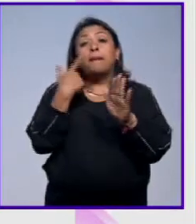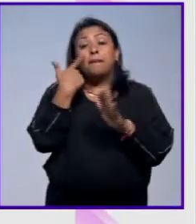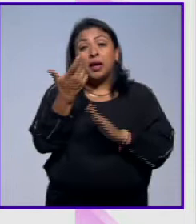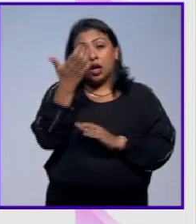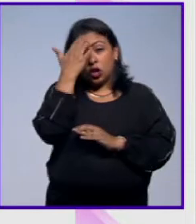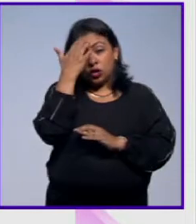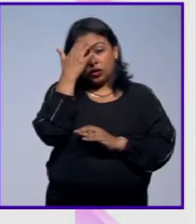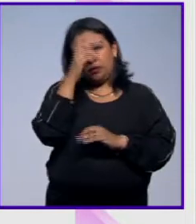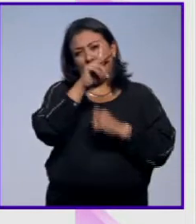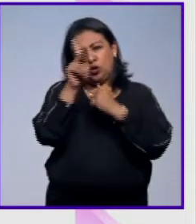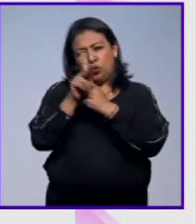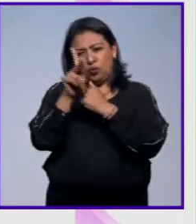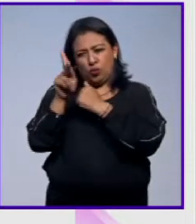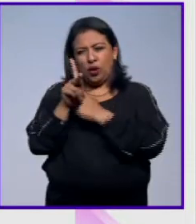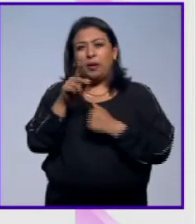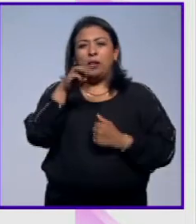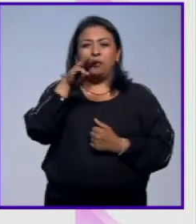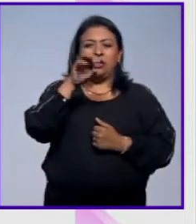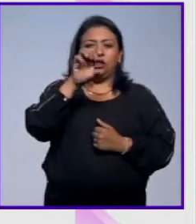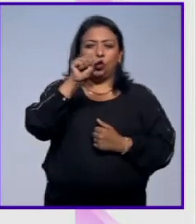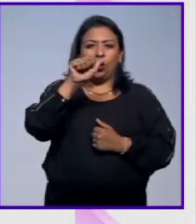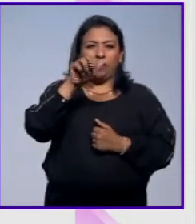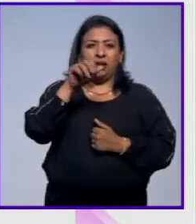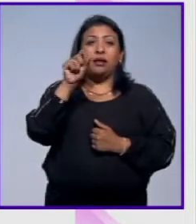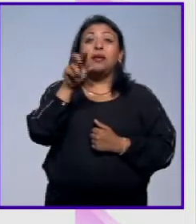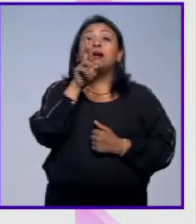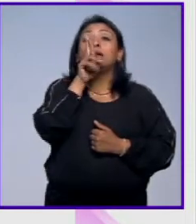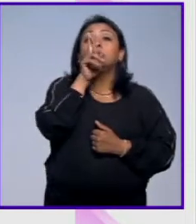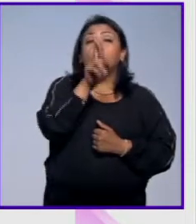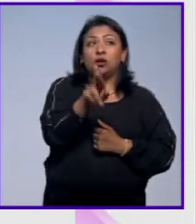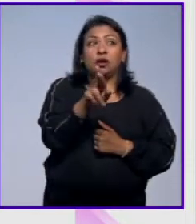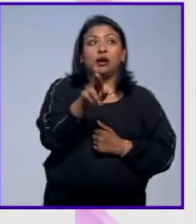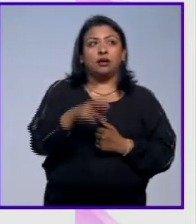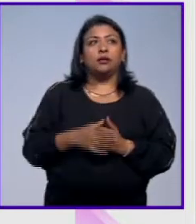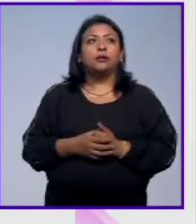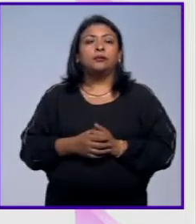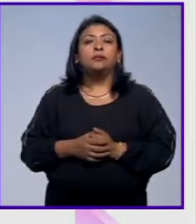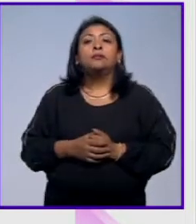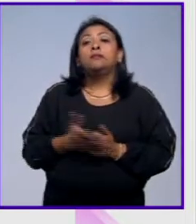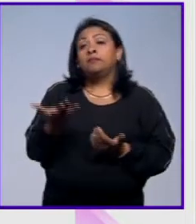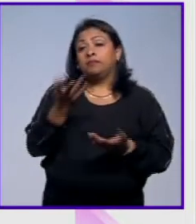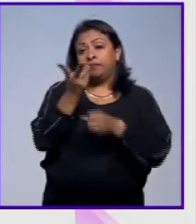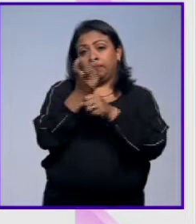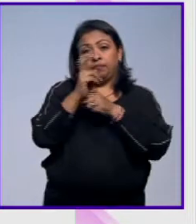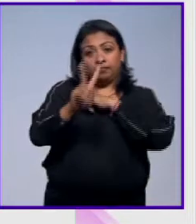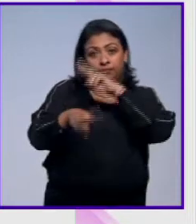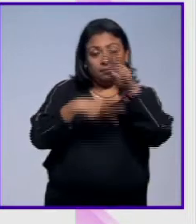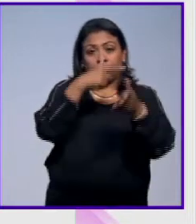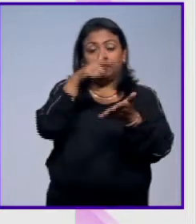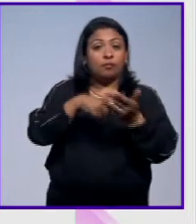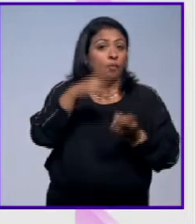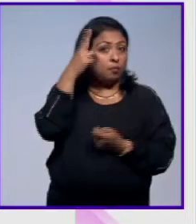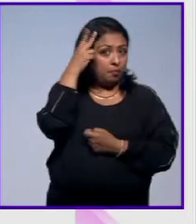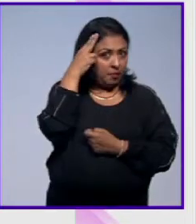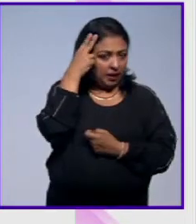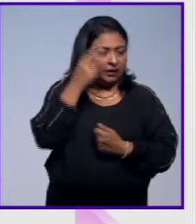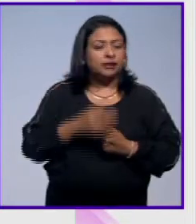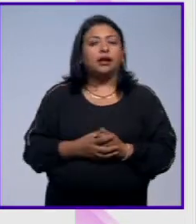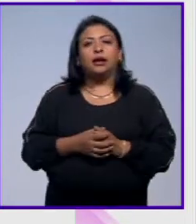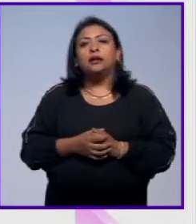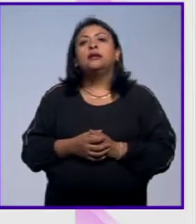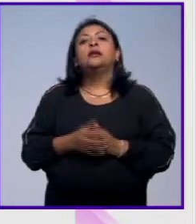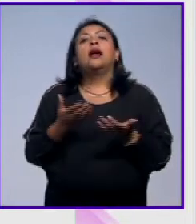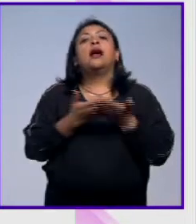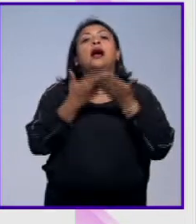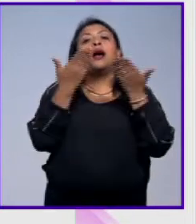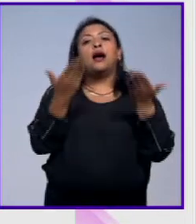conocimiento de los pueblos mesoamericanos sino responderle a estos detractores Esta es la invitación a darse una vuelta al Palacio de Bellas Artes y